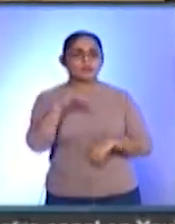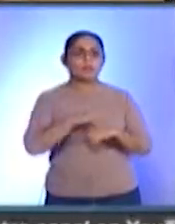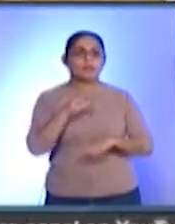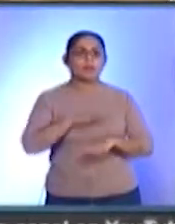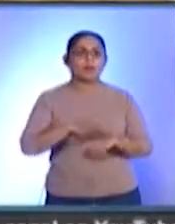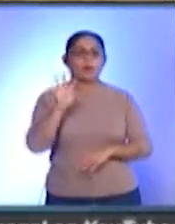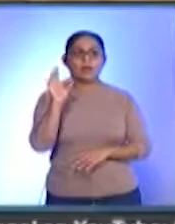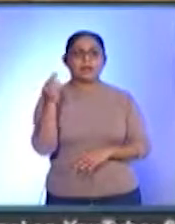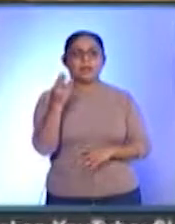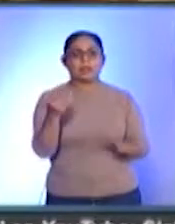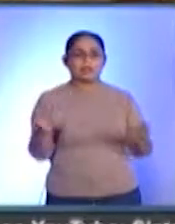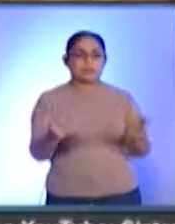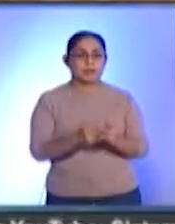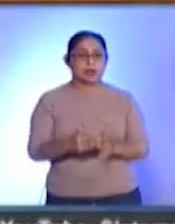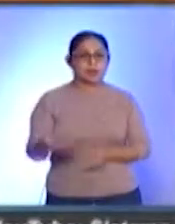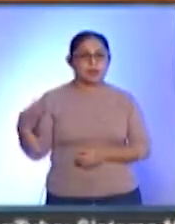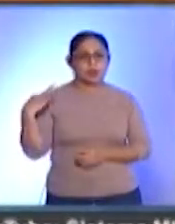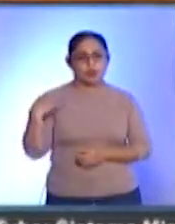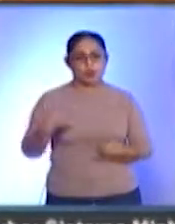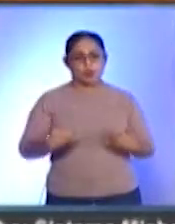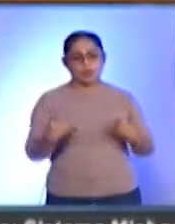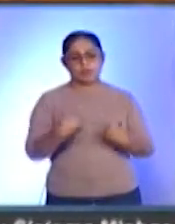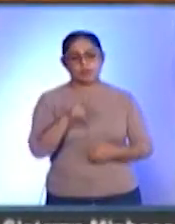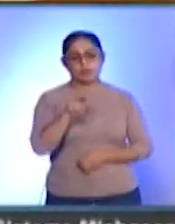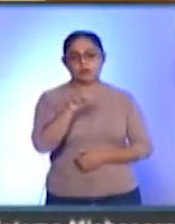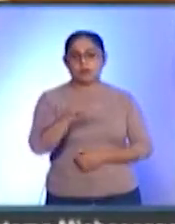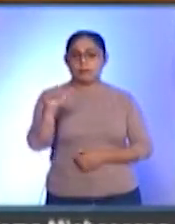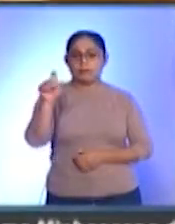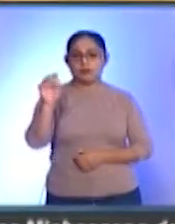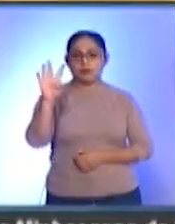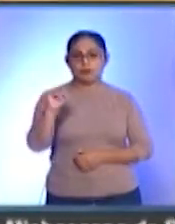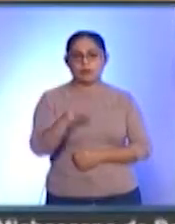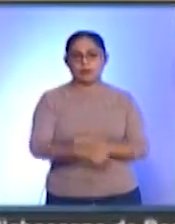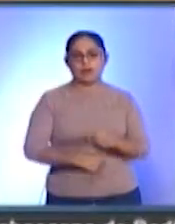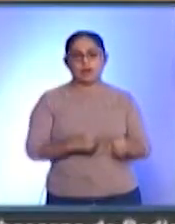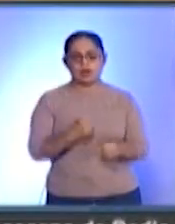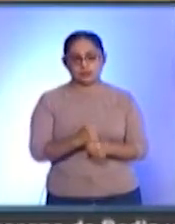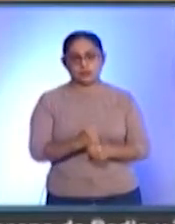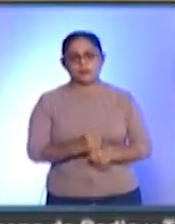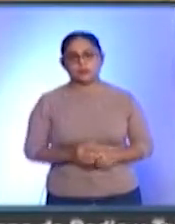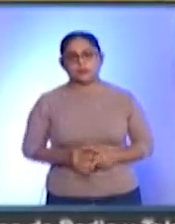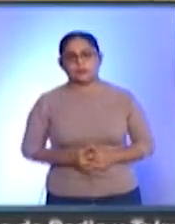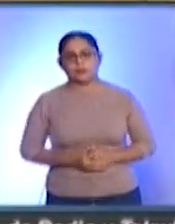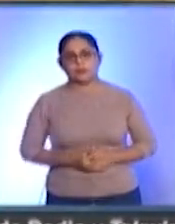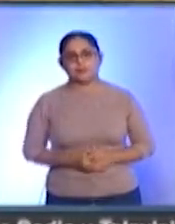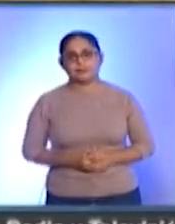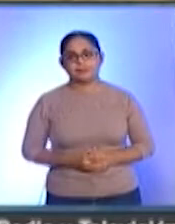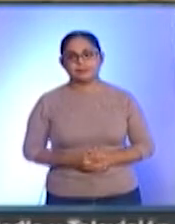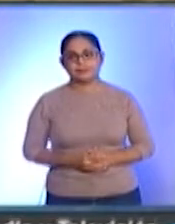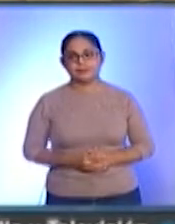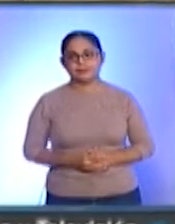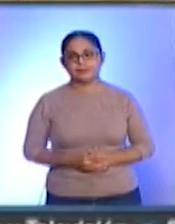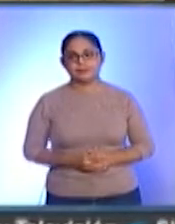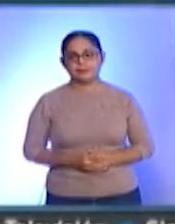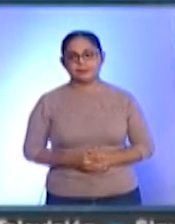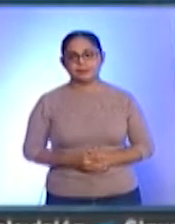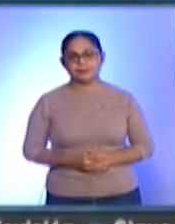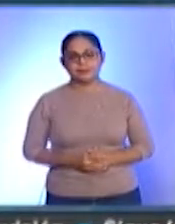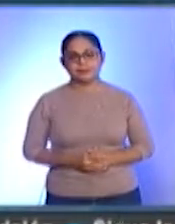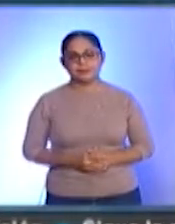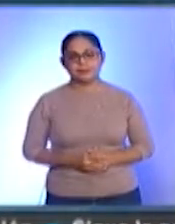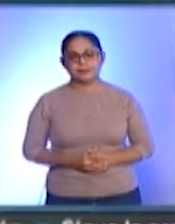de 43 mil dosis a jóvenes de 18 a 29 años de edad. Con información de Yesenia Magaña, SM Noticias.